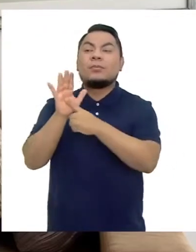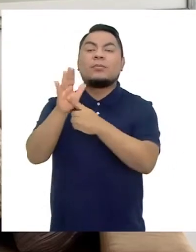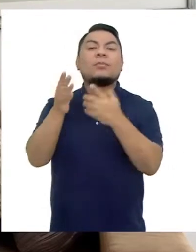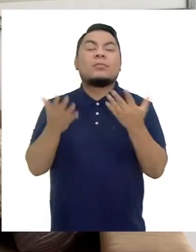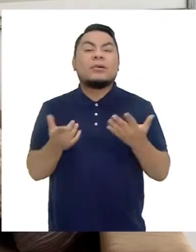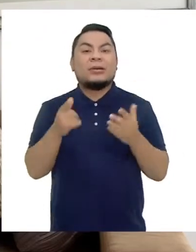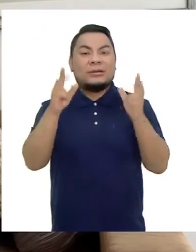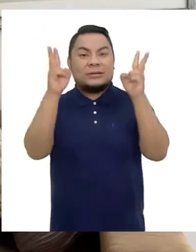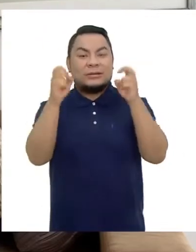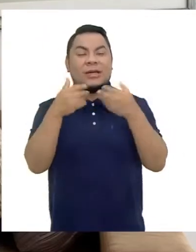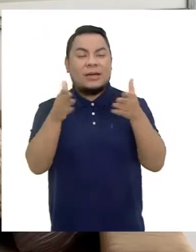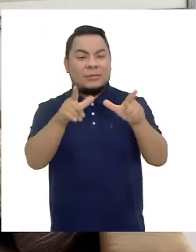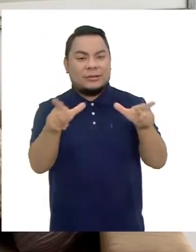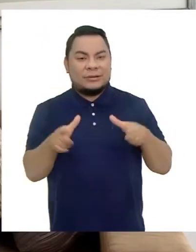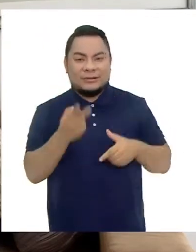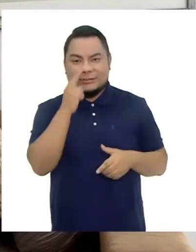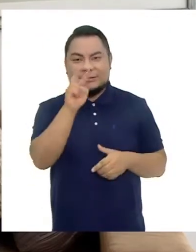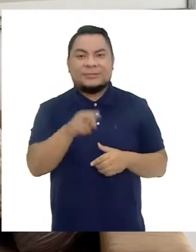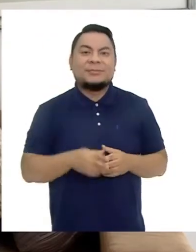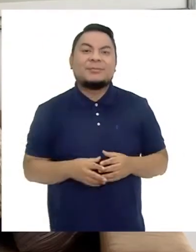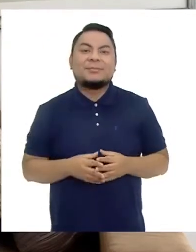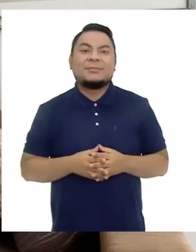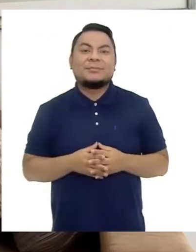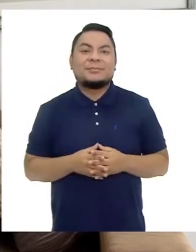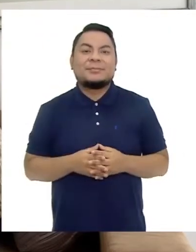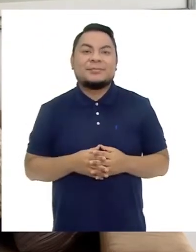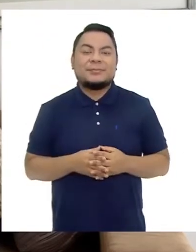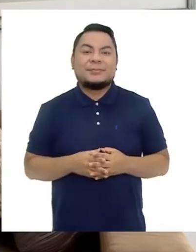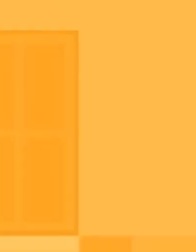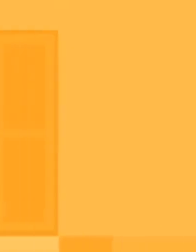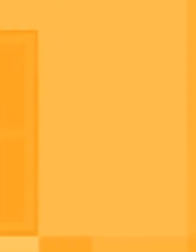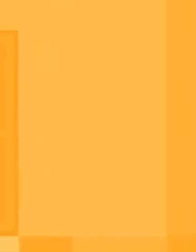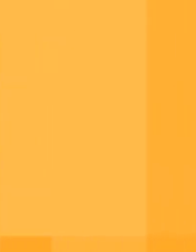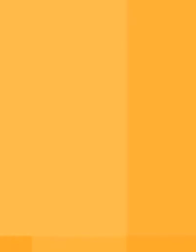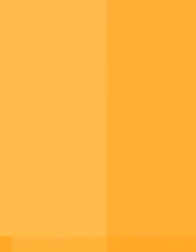momento De presentar El bloque Abriendo espacios